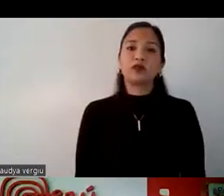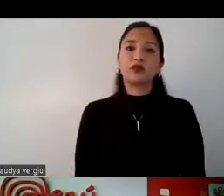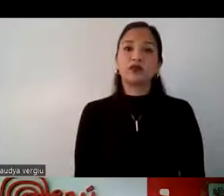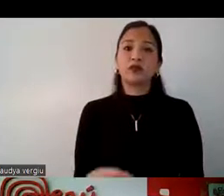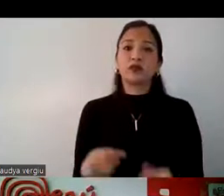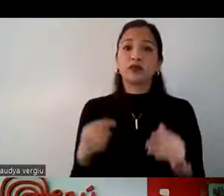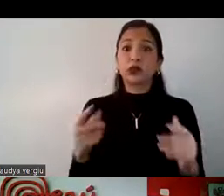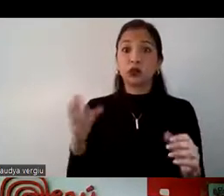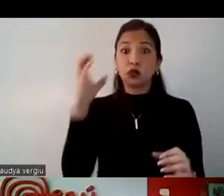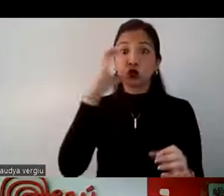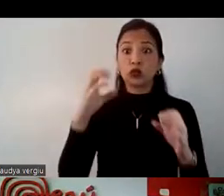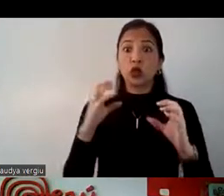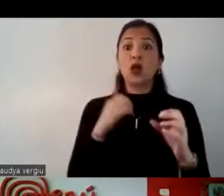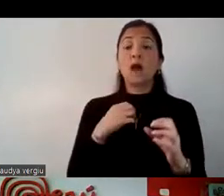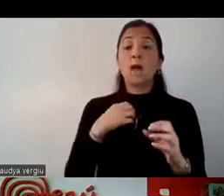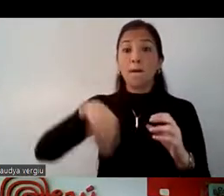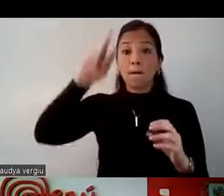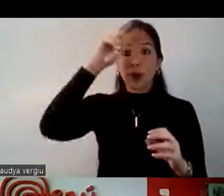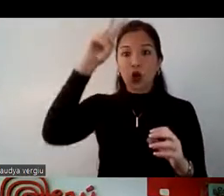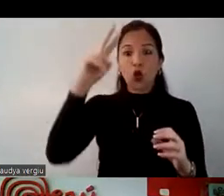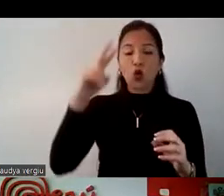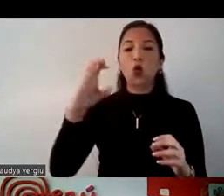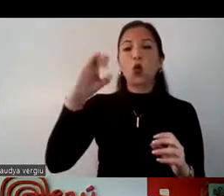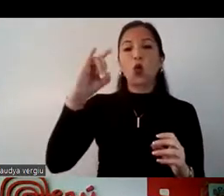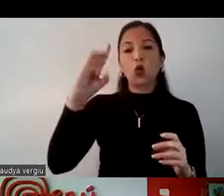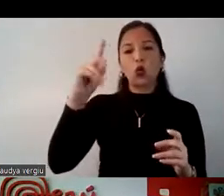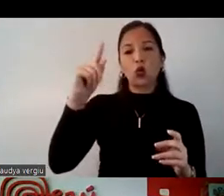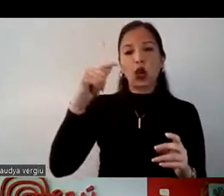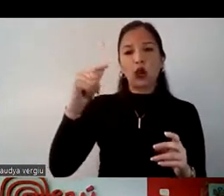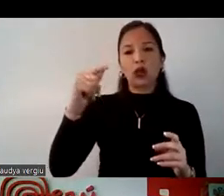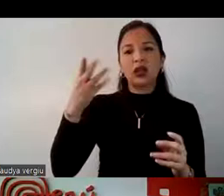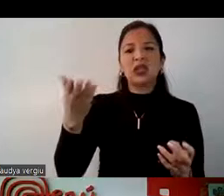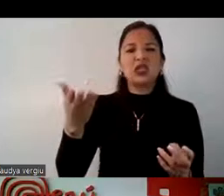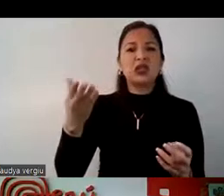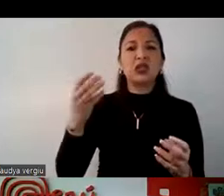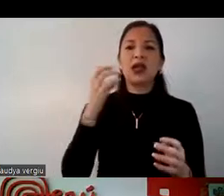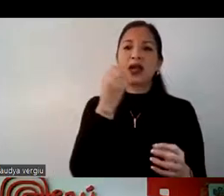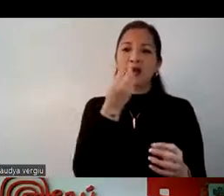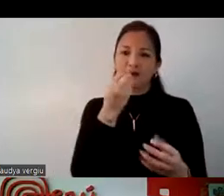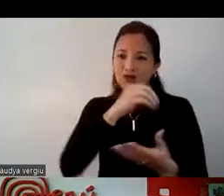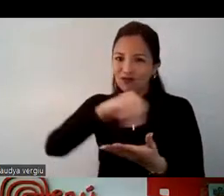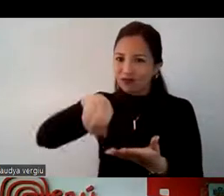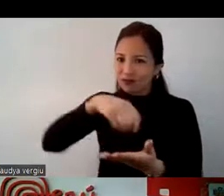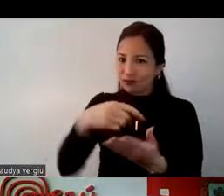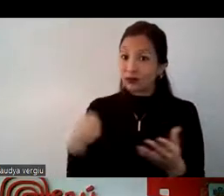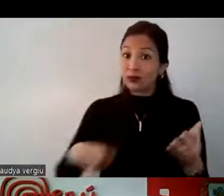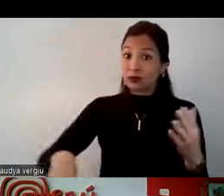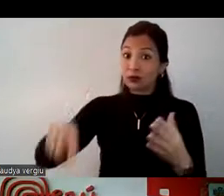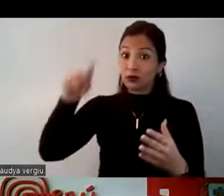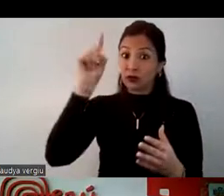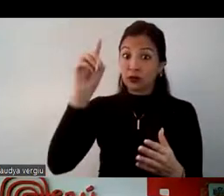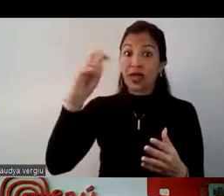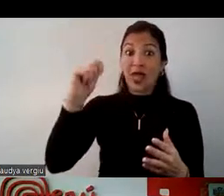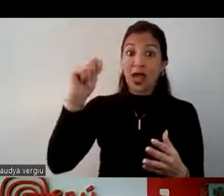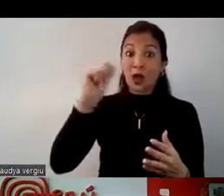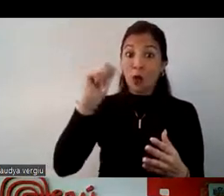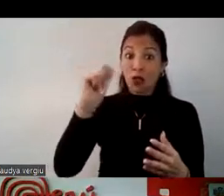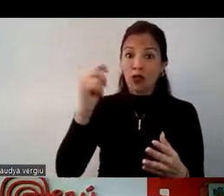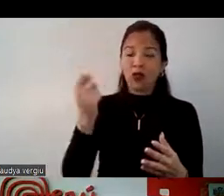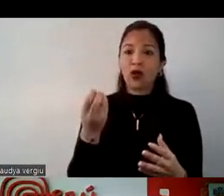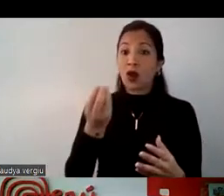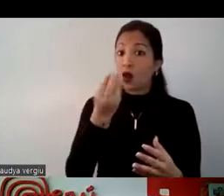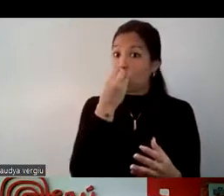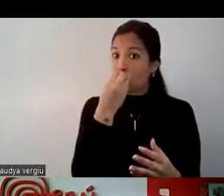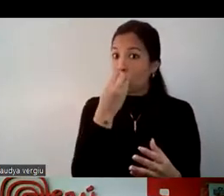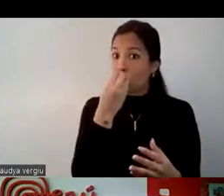Perú como un destino cultural y gastronómico también, la gastronomía se ha posicionado muy bien aquí en Ecuador, nos